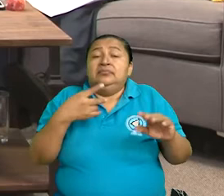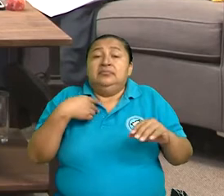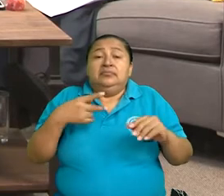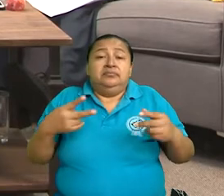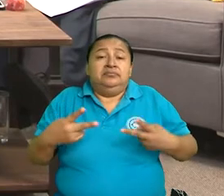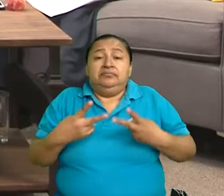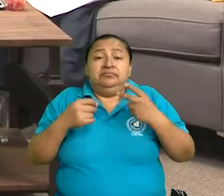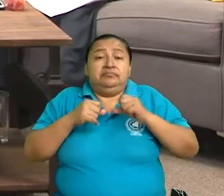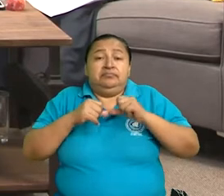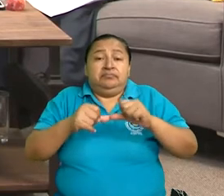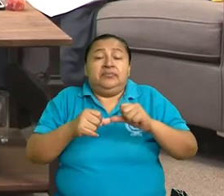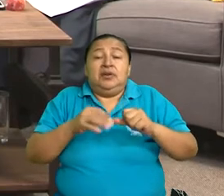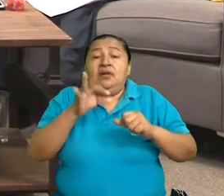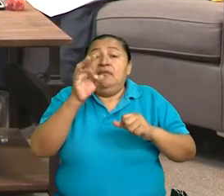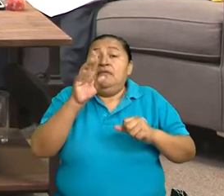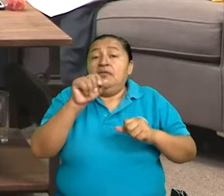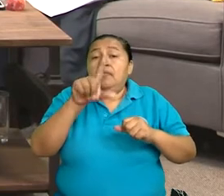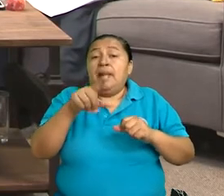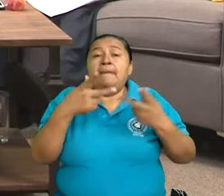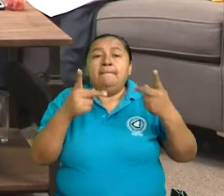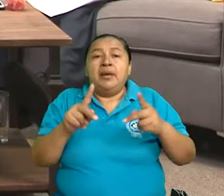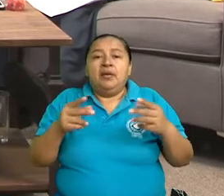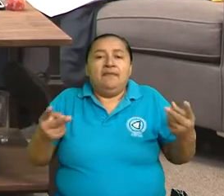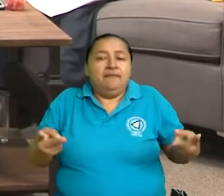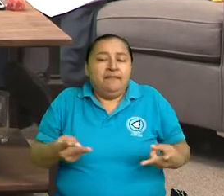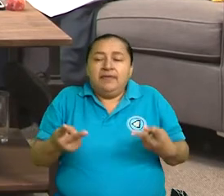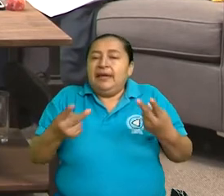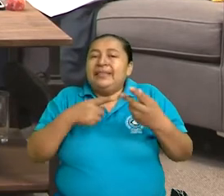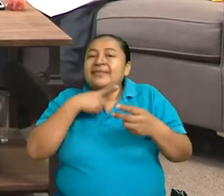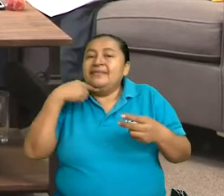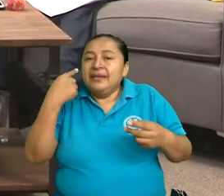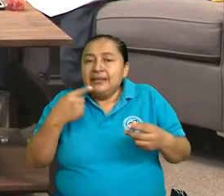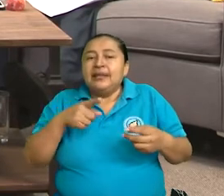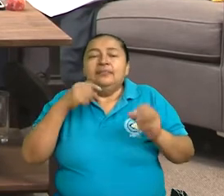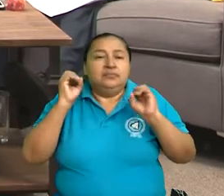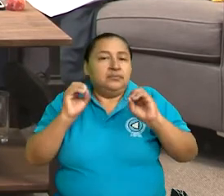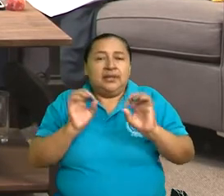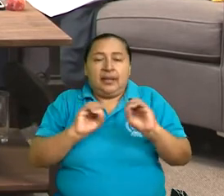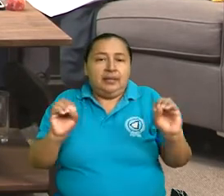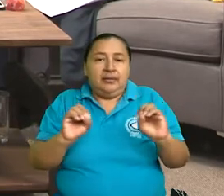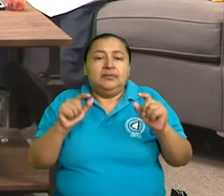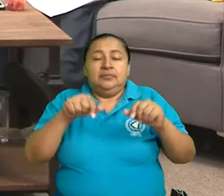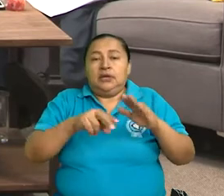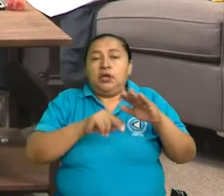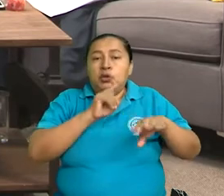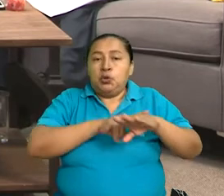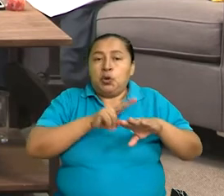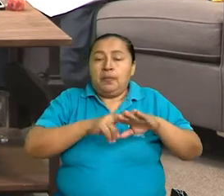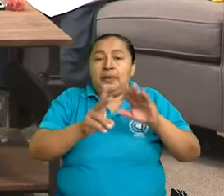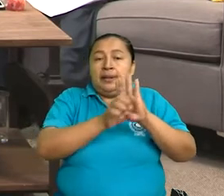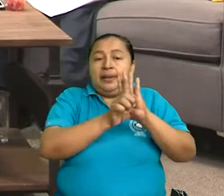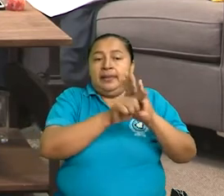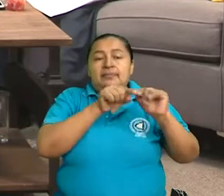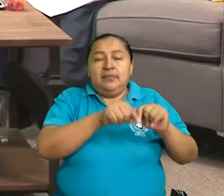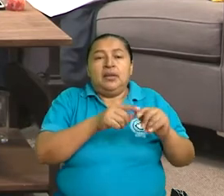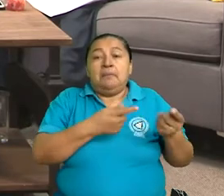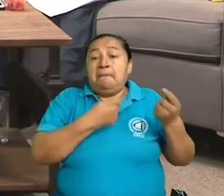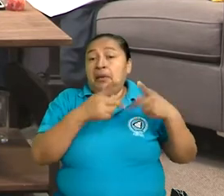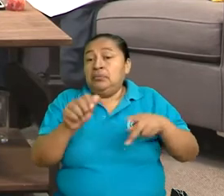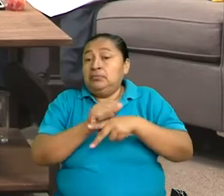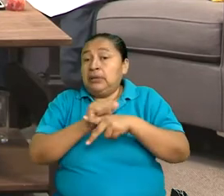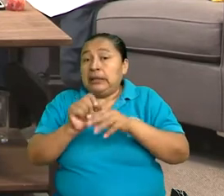vigencia formal, pero no tenían una vigencia real. Es decir, eran normas jurídicas que no se aplicaban.